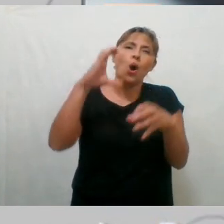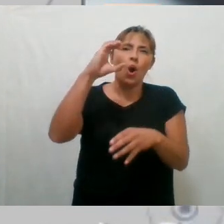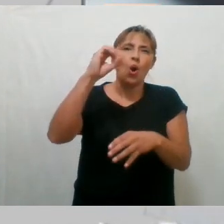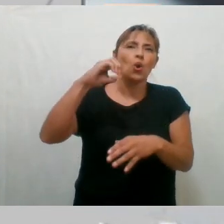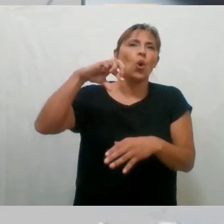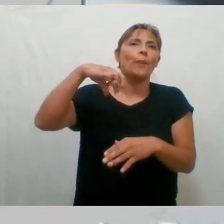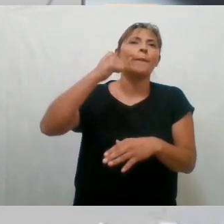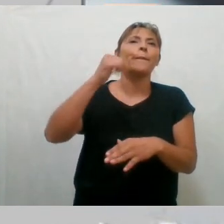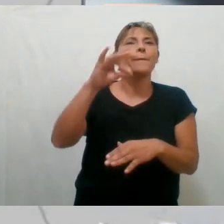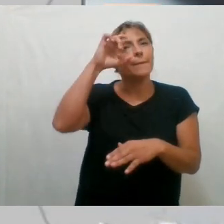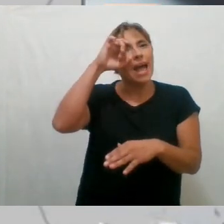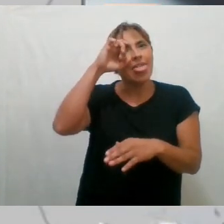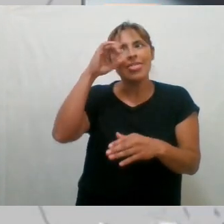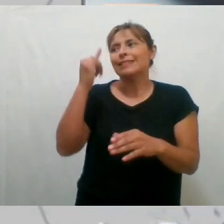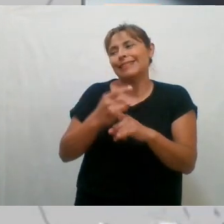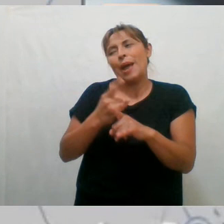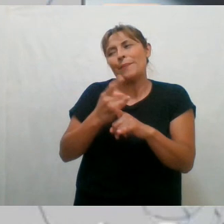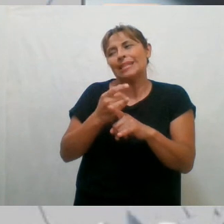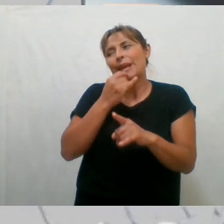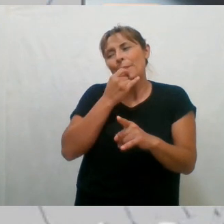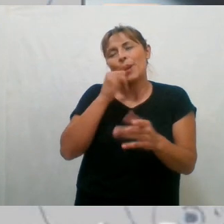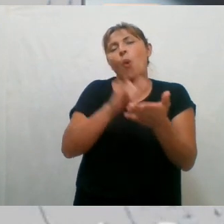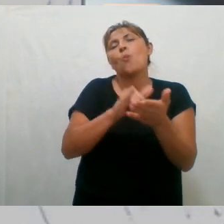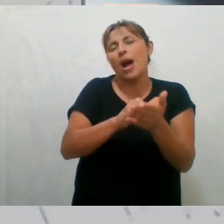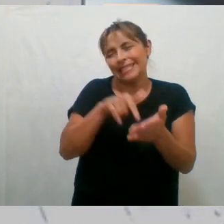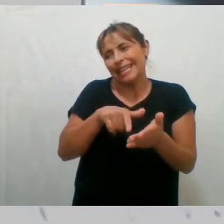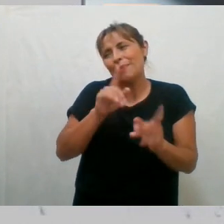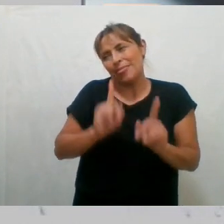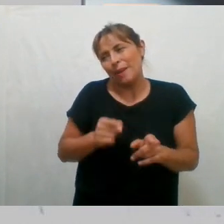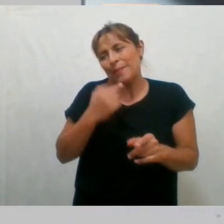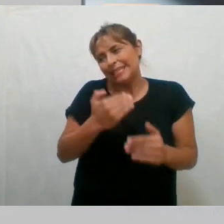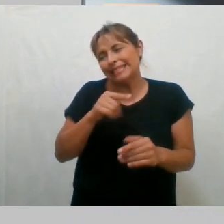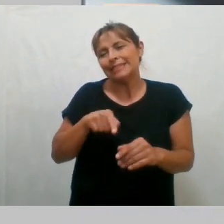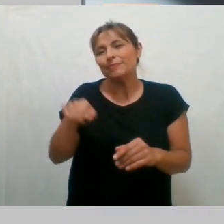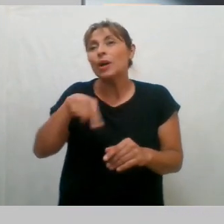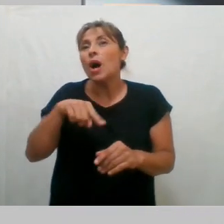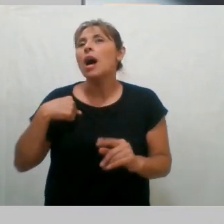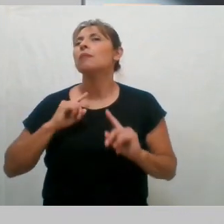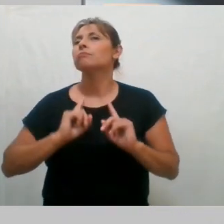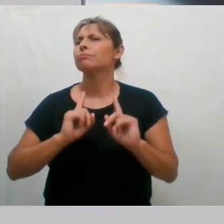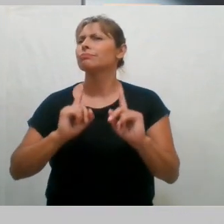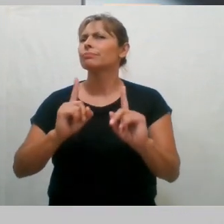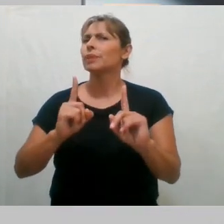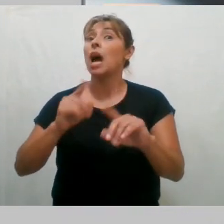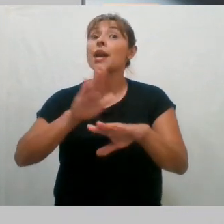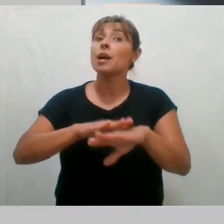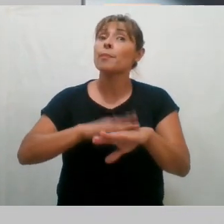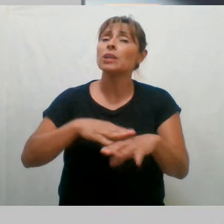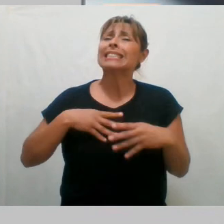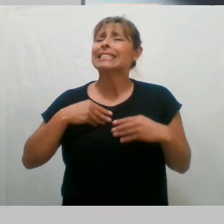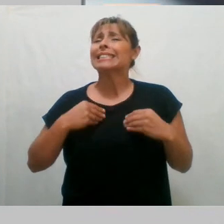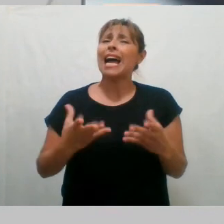siempre se lo hacemos a través del WhatsApp grupal que tenemos. Y a seguir, a seguir atravesando esta realidad con